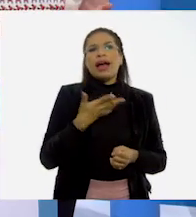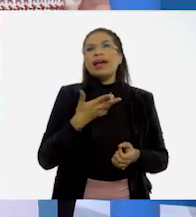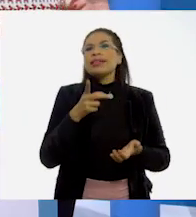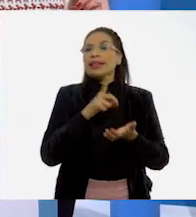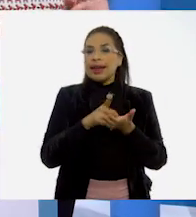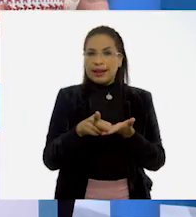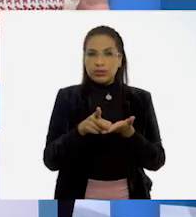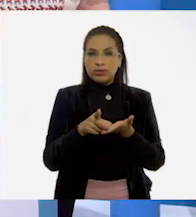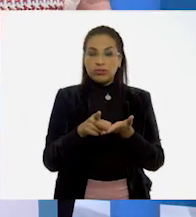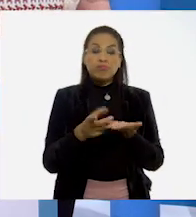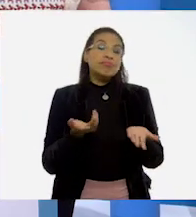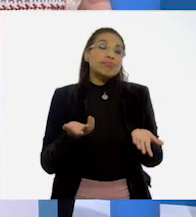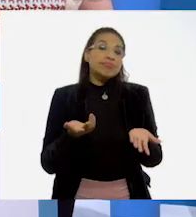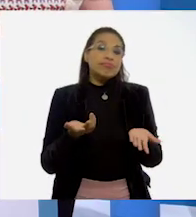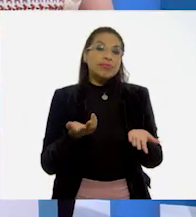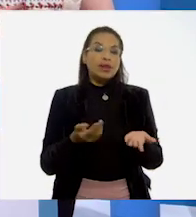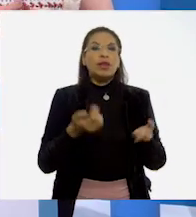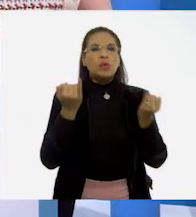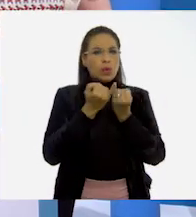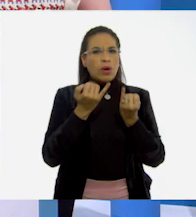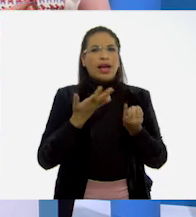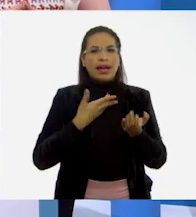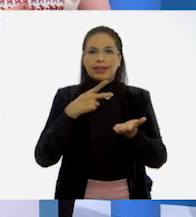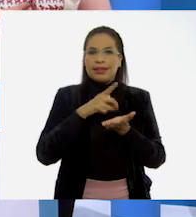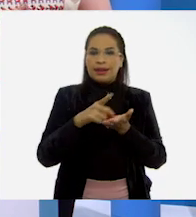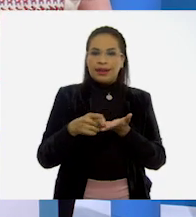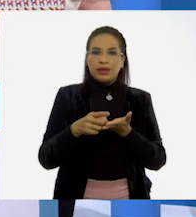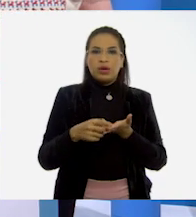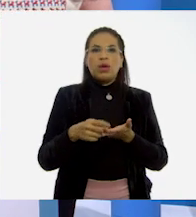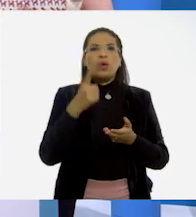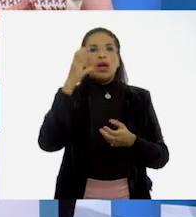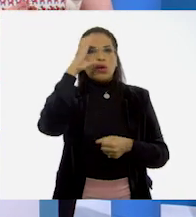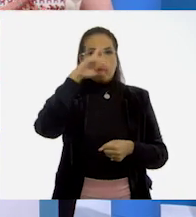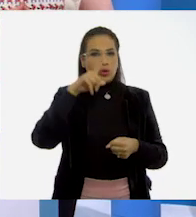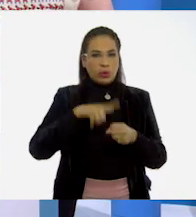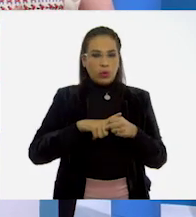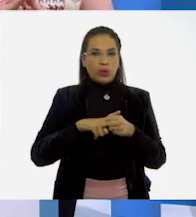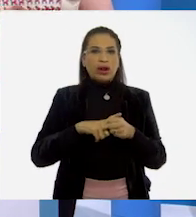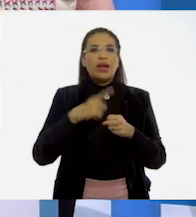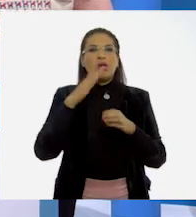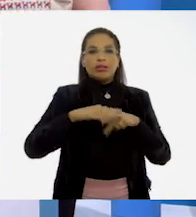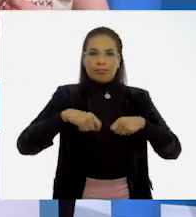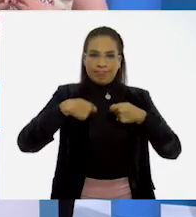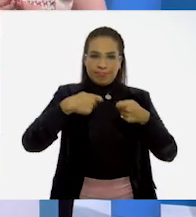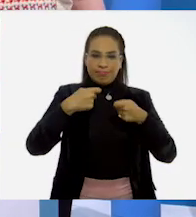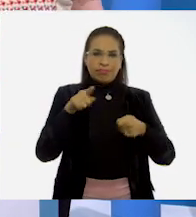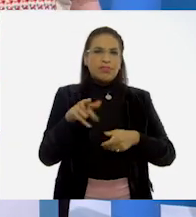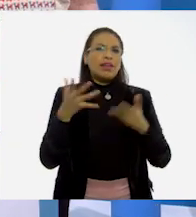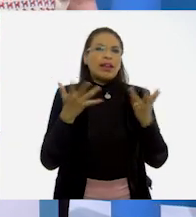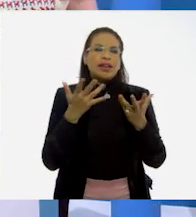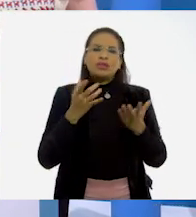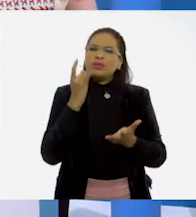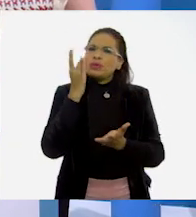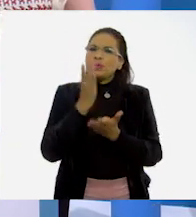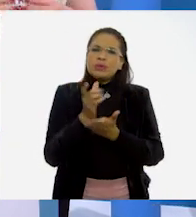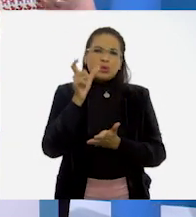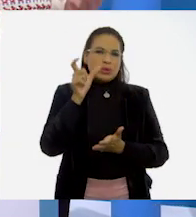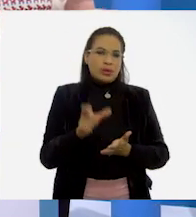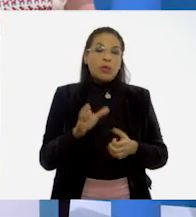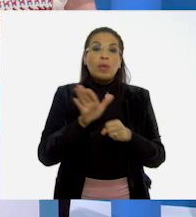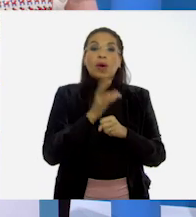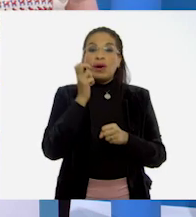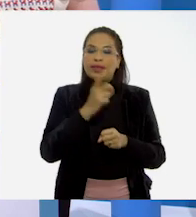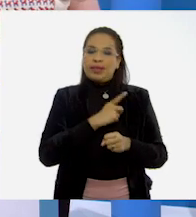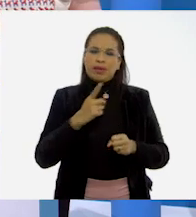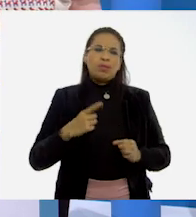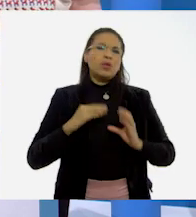derechos. Sin embargo, también tienen el derecho a una cultura y un legado que los hace únicos. Por lo